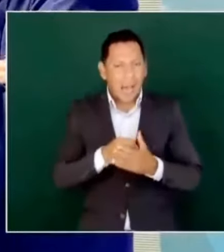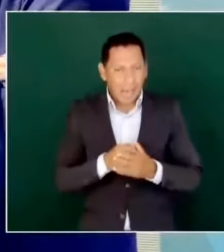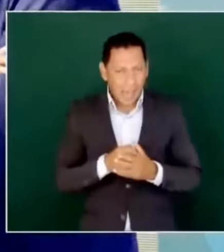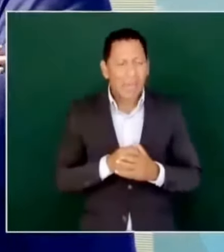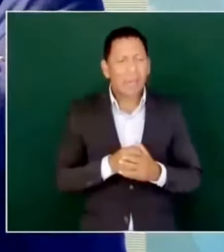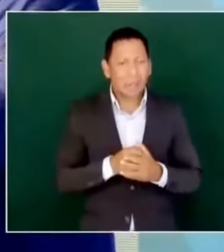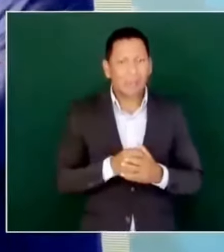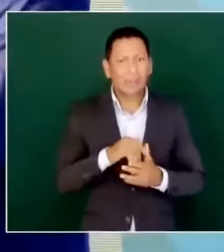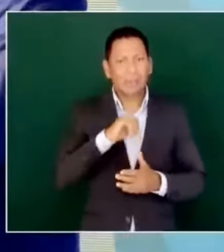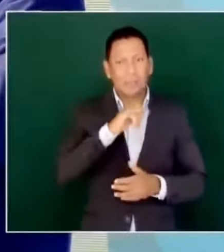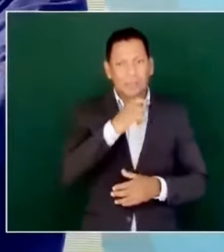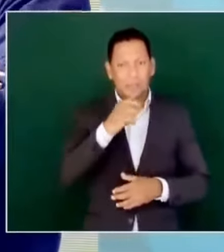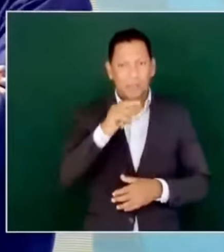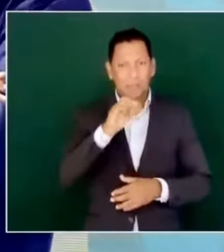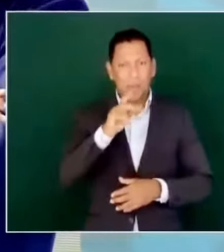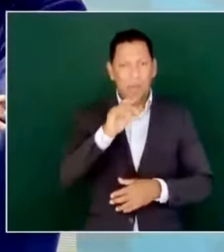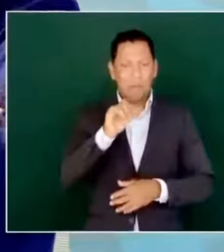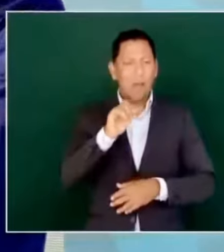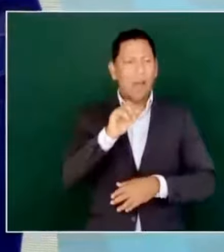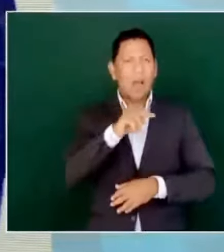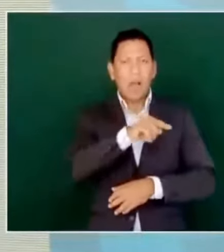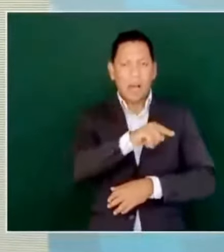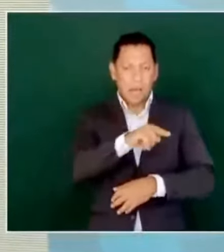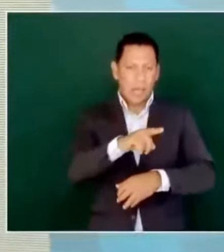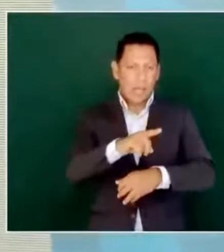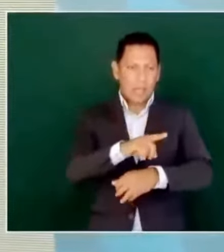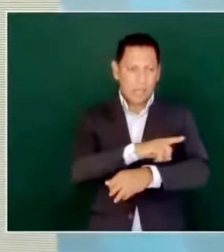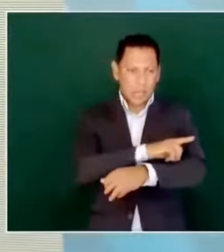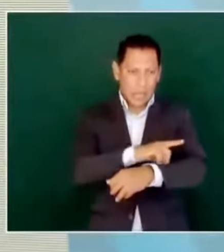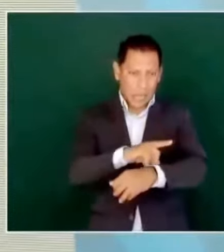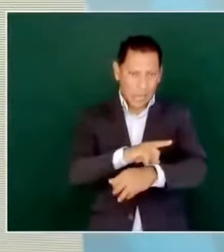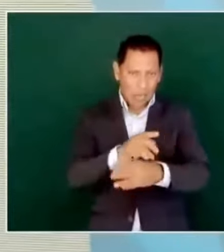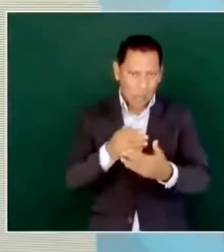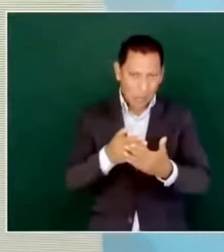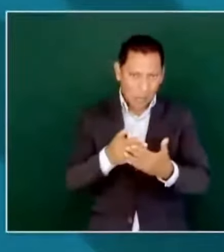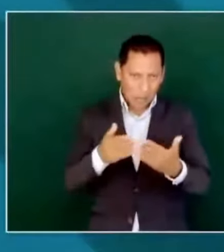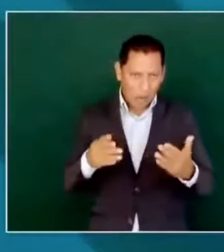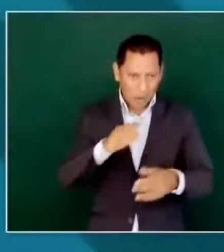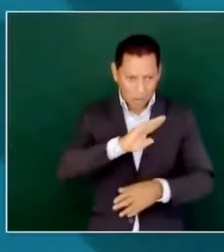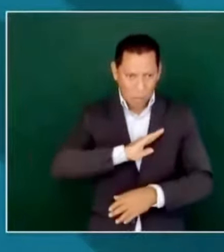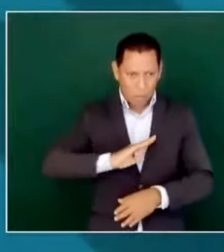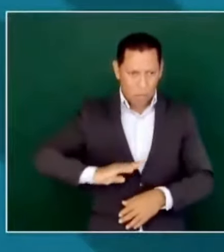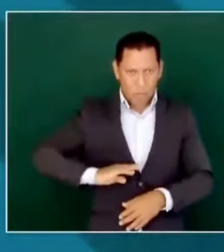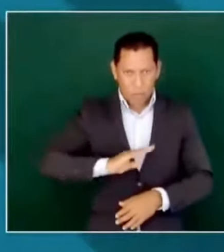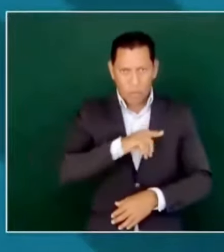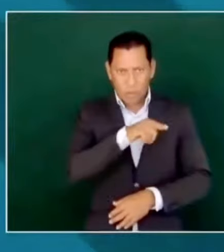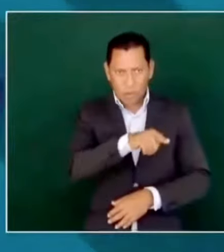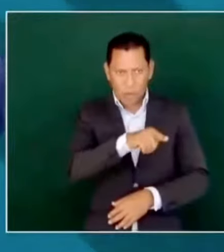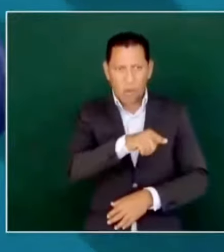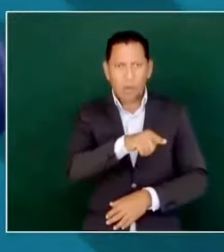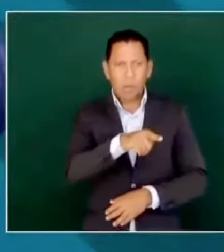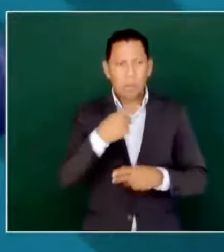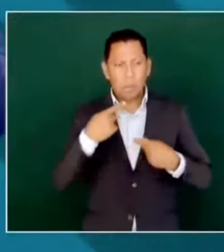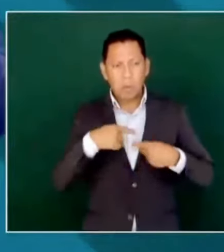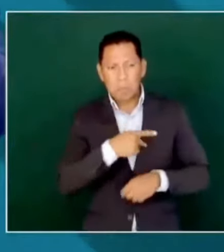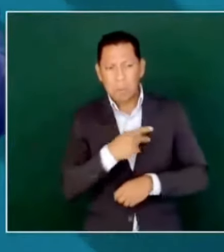entonces la delegación, ahora alcaldía, donde viven los más pobres,